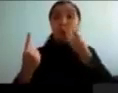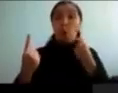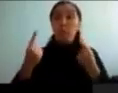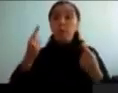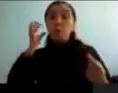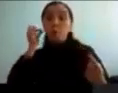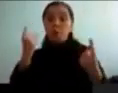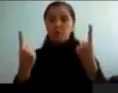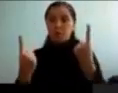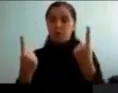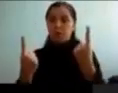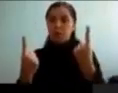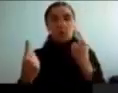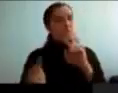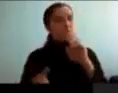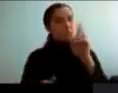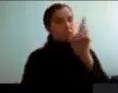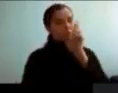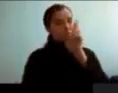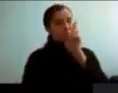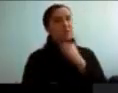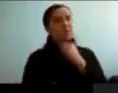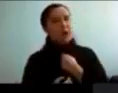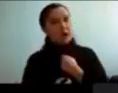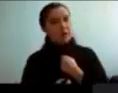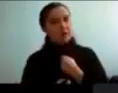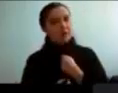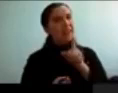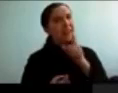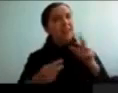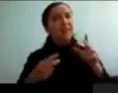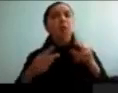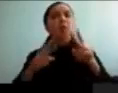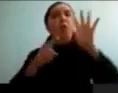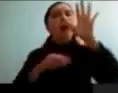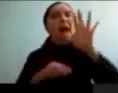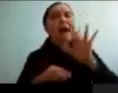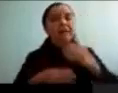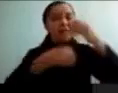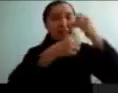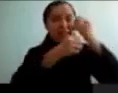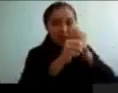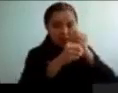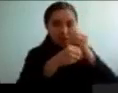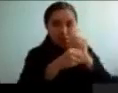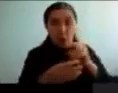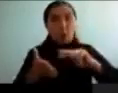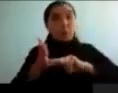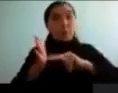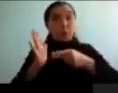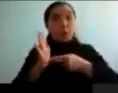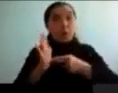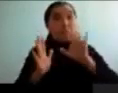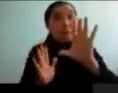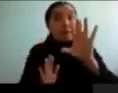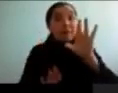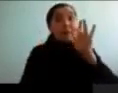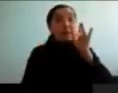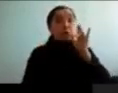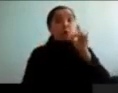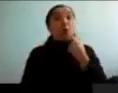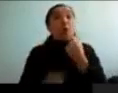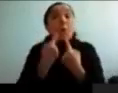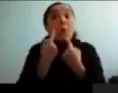raro. Quizás eso tiene que ver con variables biológicas o quizás también tiene que ver con problemas en el diagnóstico. Entonces, una de las preguntas que me interesan a es